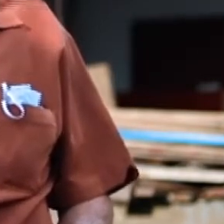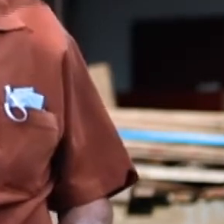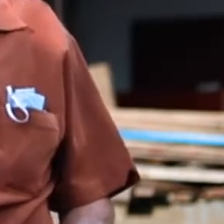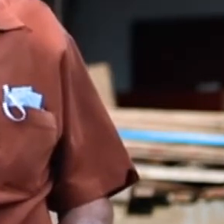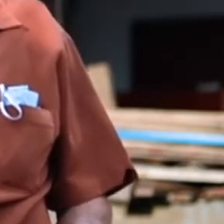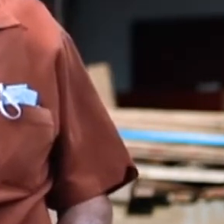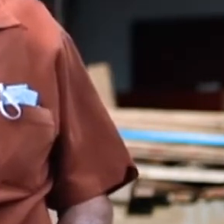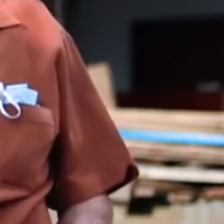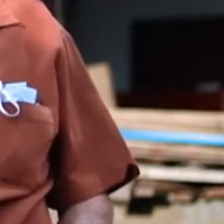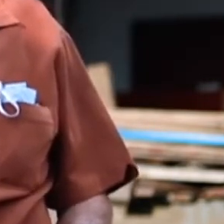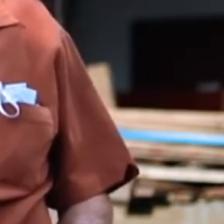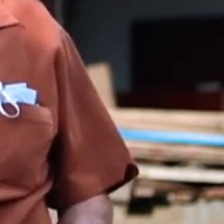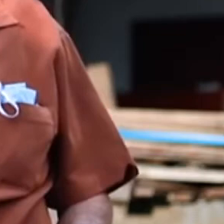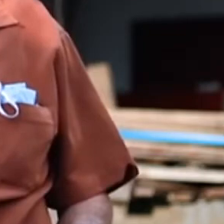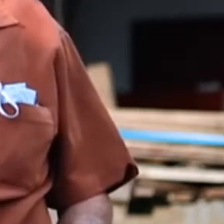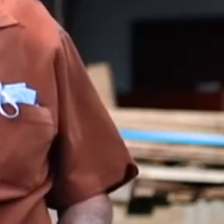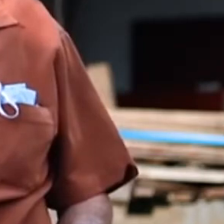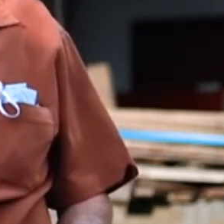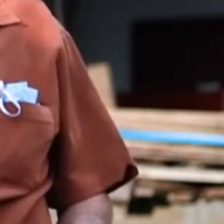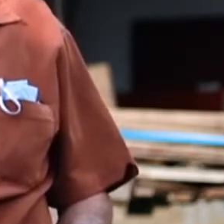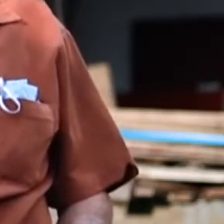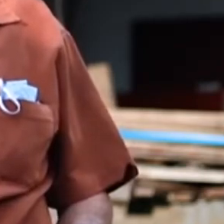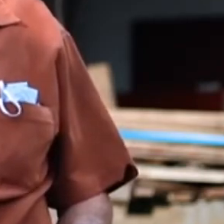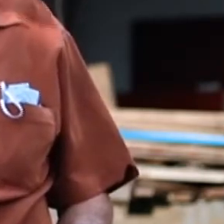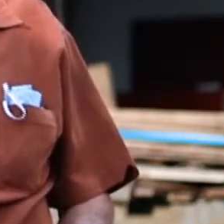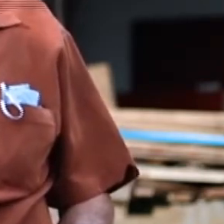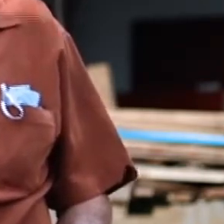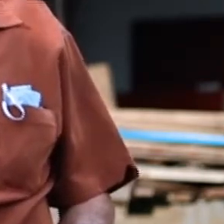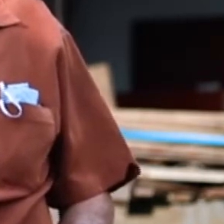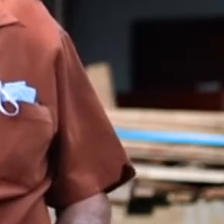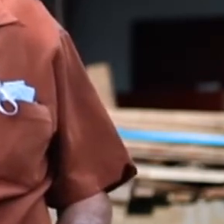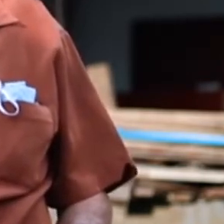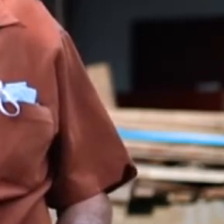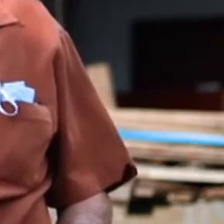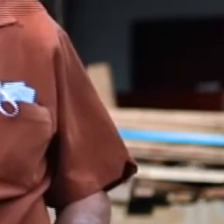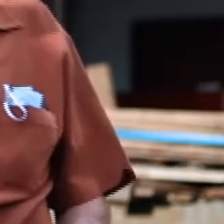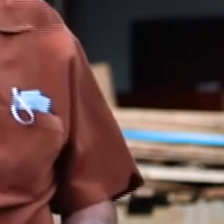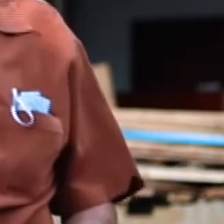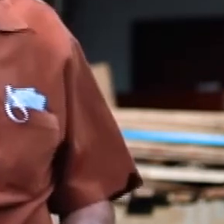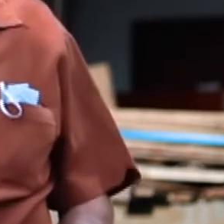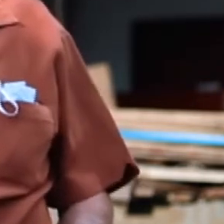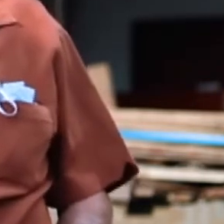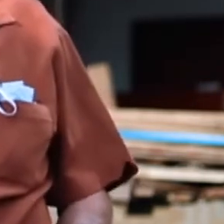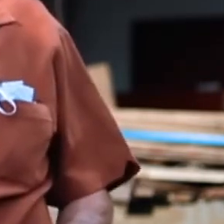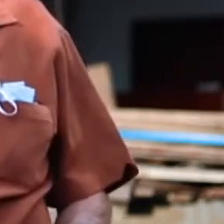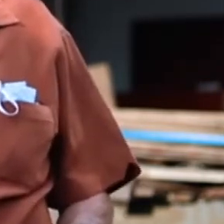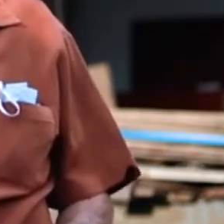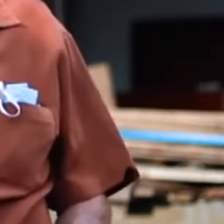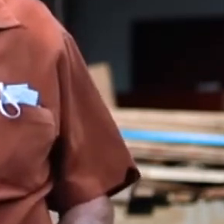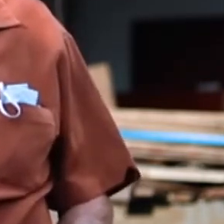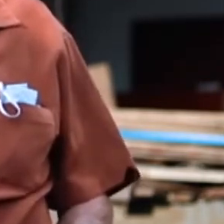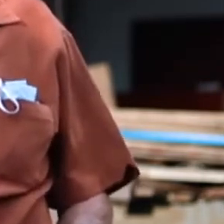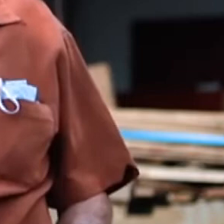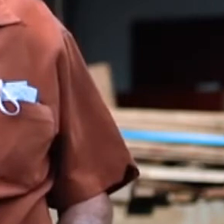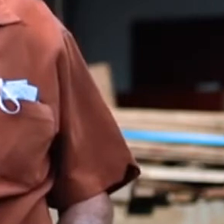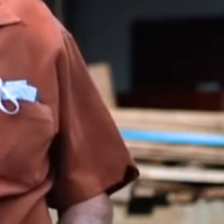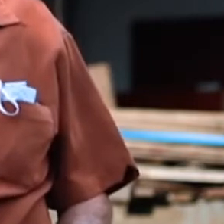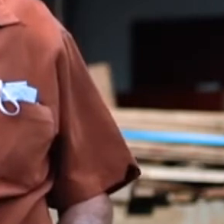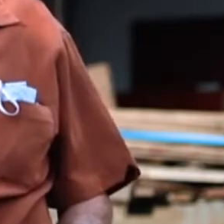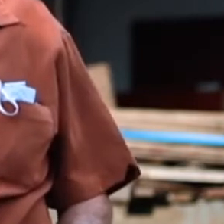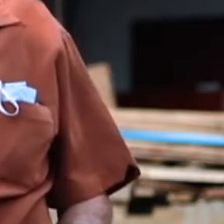Figueres para combatir en el 48, pero una vez que pasó el 48, que ya todo estaba en calma, entonces Figueres